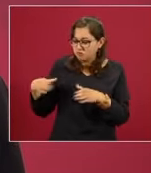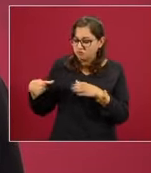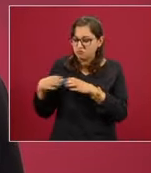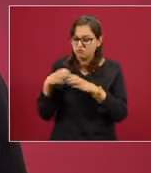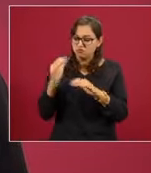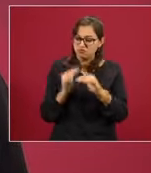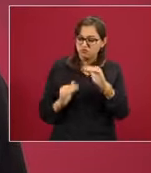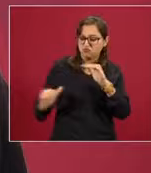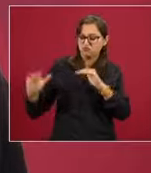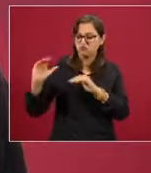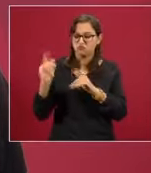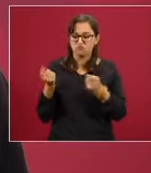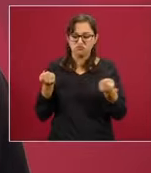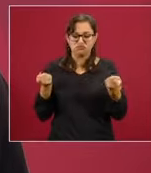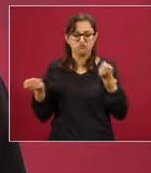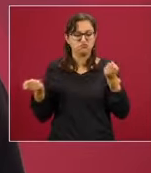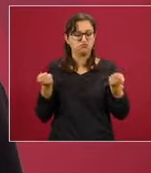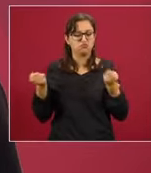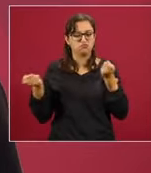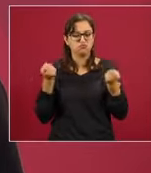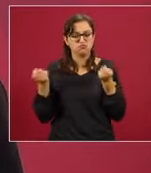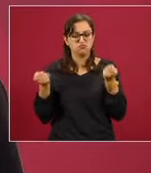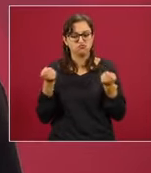conservadurismo es conservar.